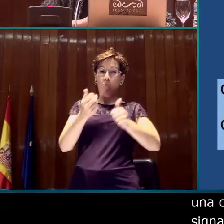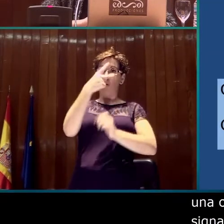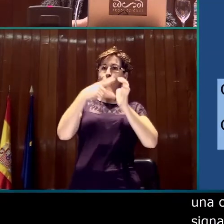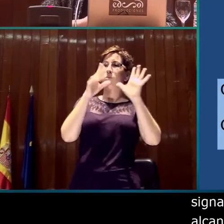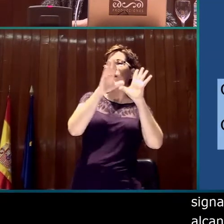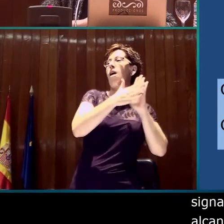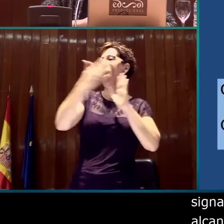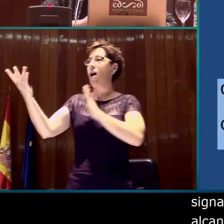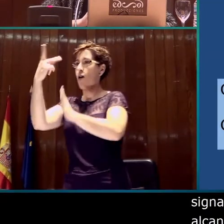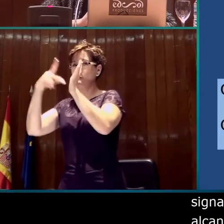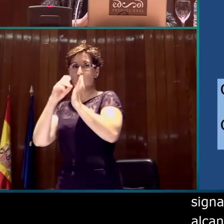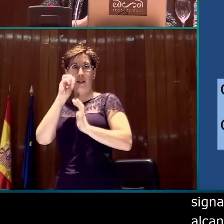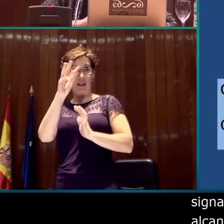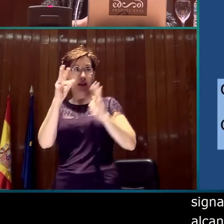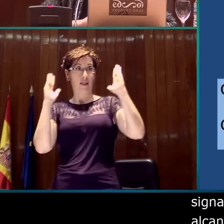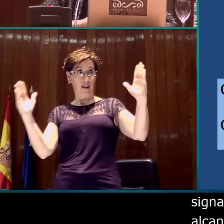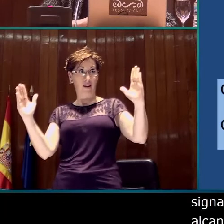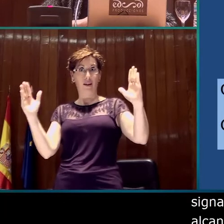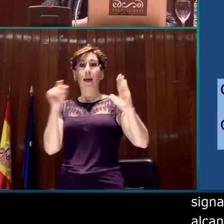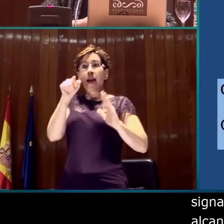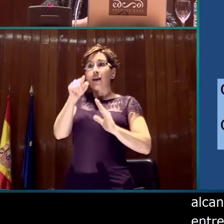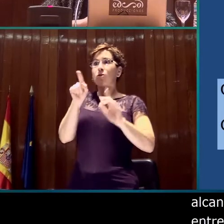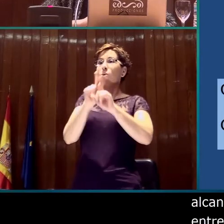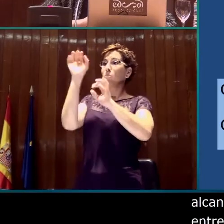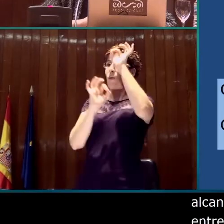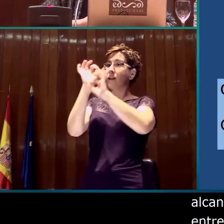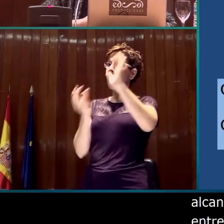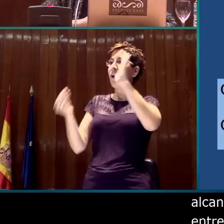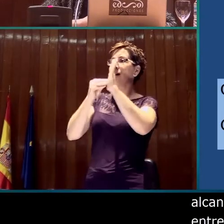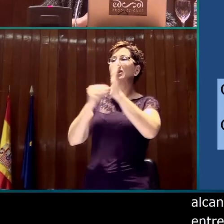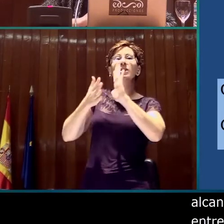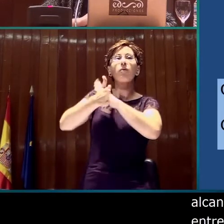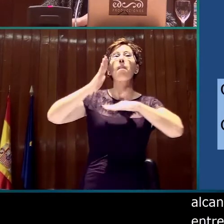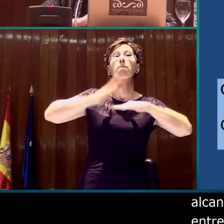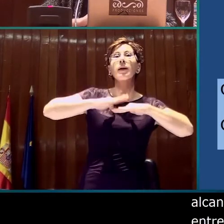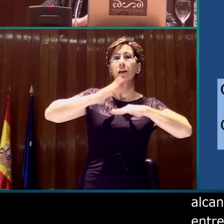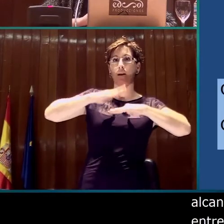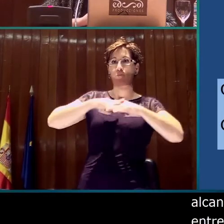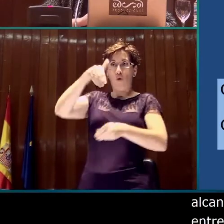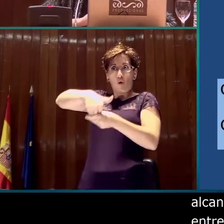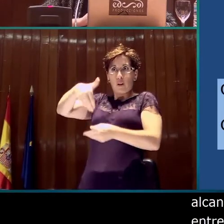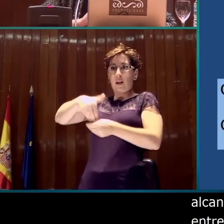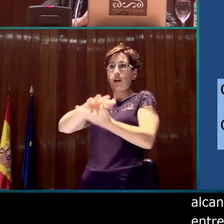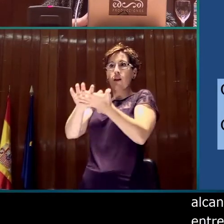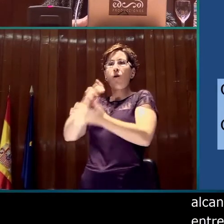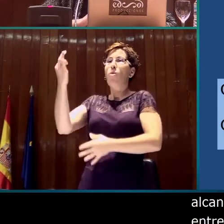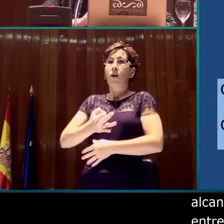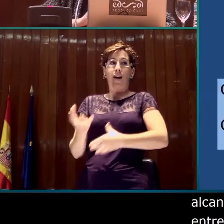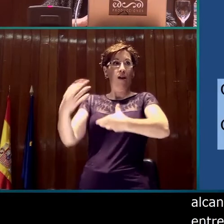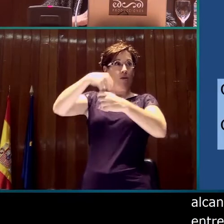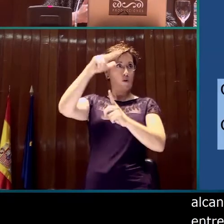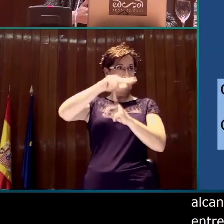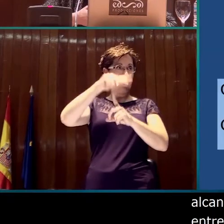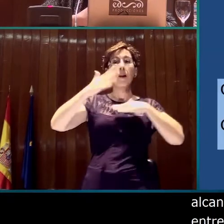Esas cuotas suponen el tiempo mínimo que las cadenas tienen que emitir de contenidos signados, pero en ningún caso limita a que las